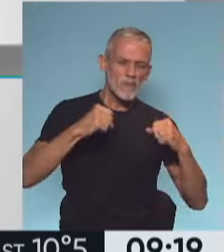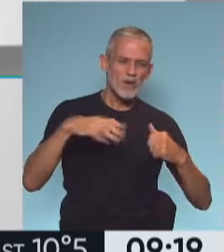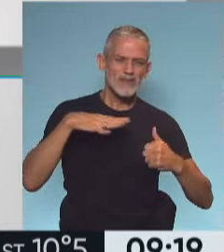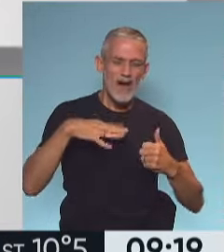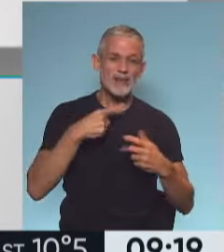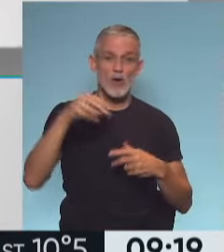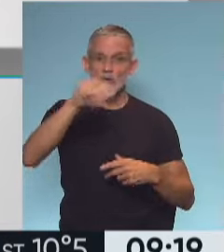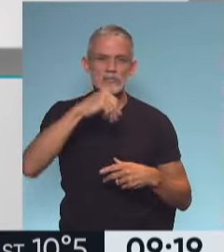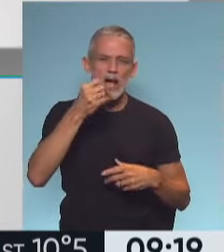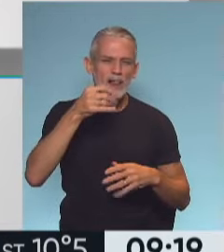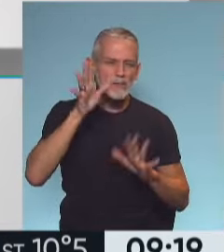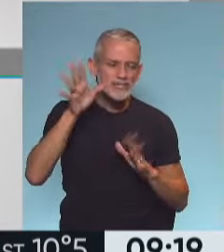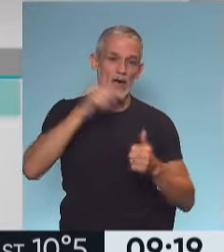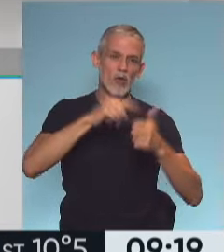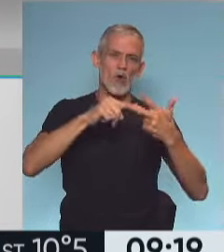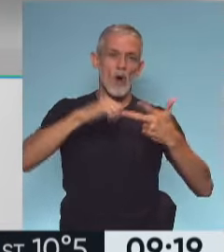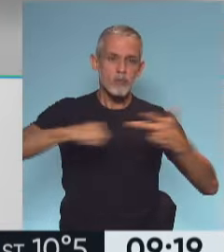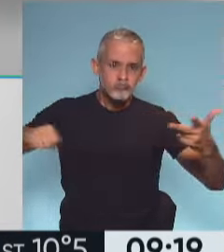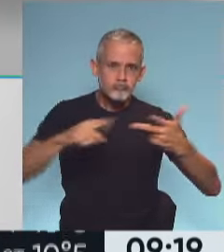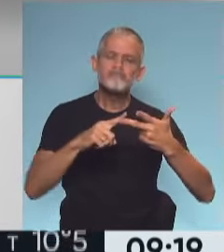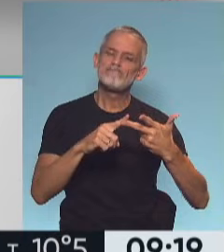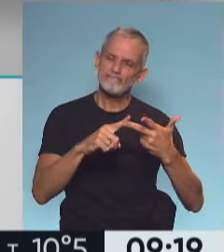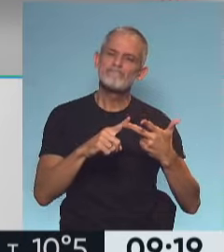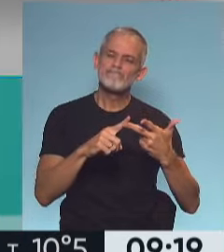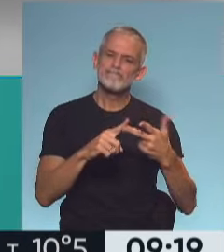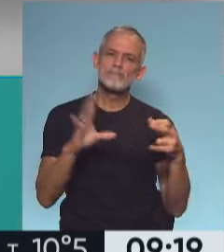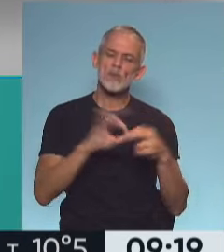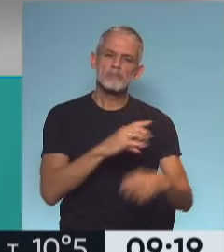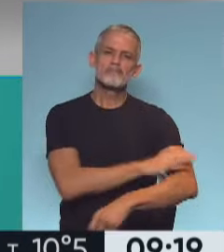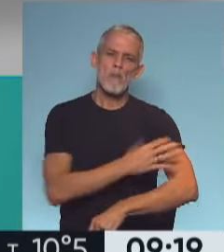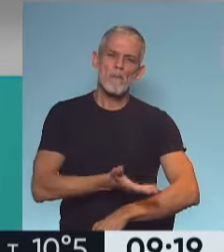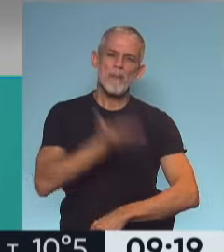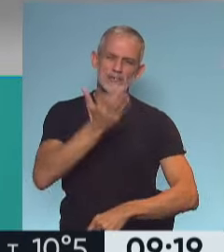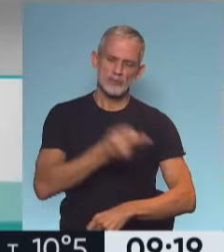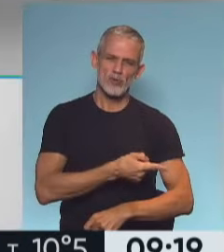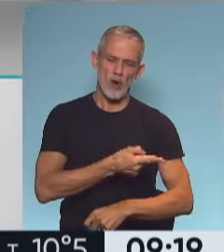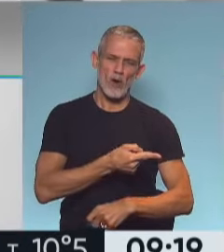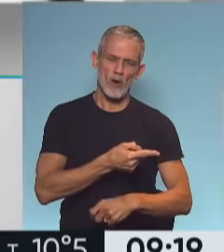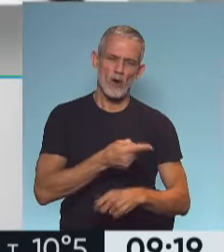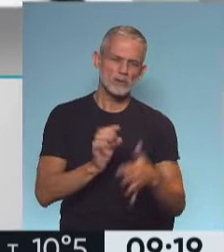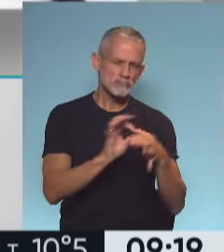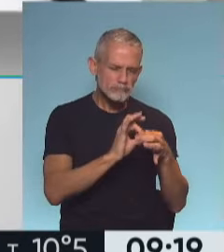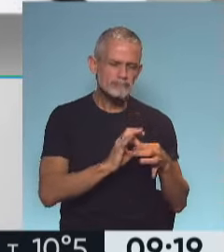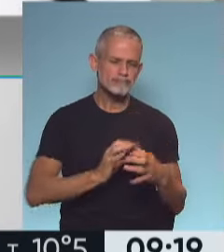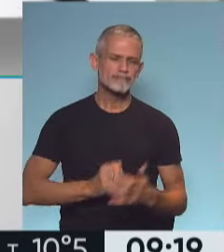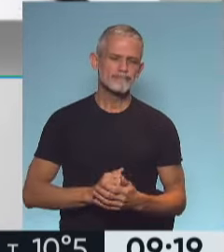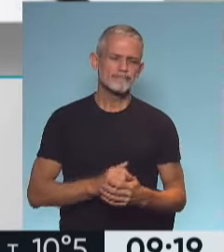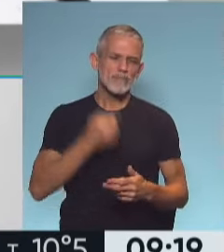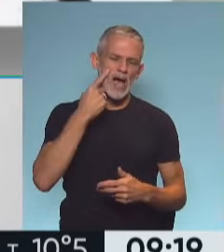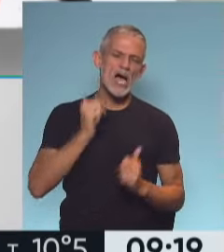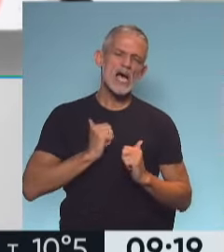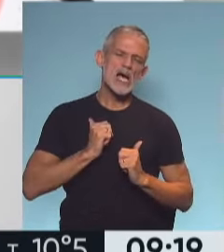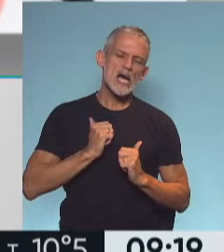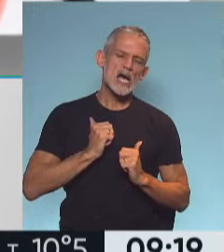factores, y la obesidad son factores que aumentan la incidencia de esta enfermedad y están netamente asociados. Y te escucho y digo,